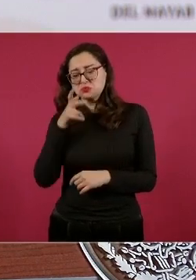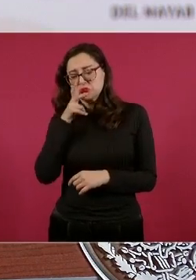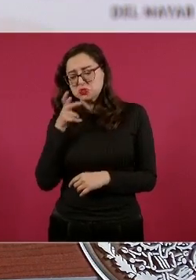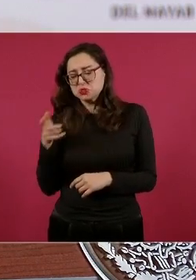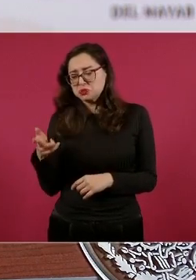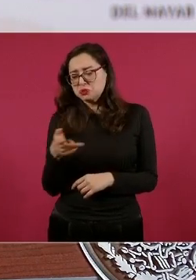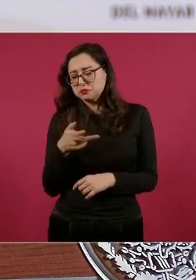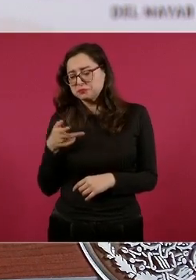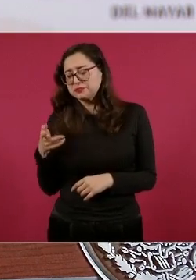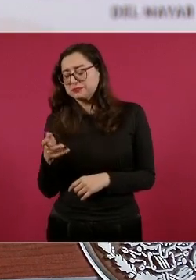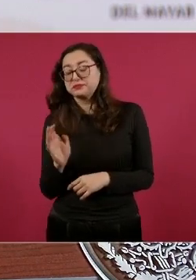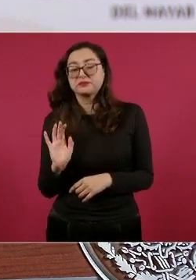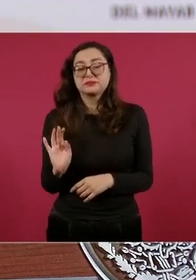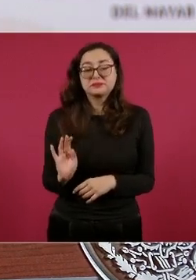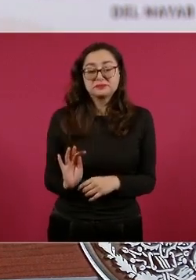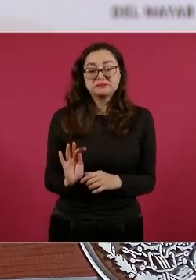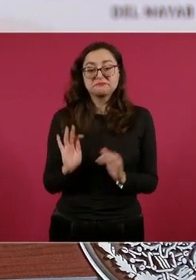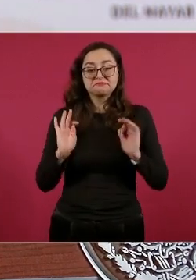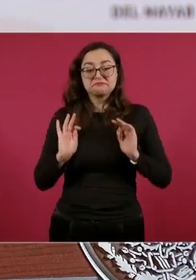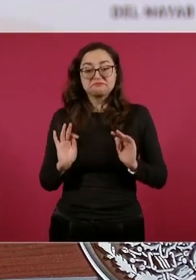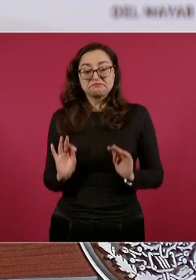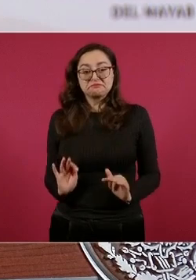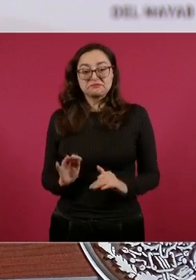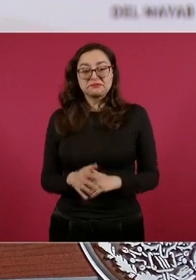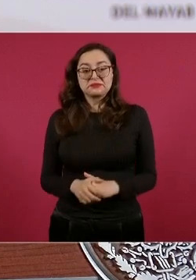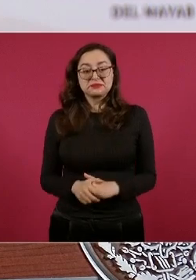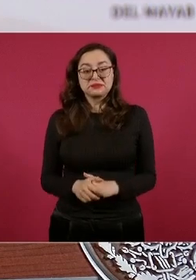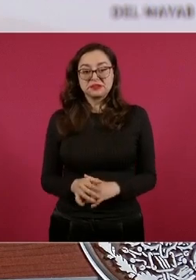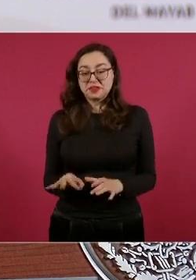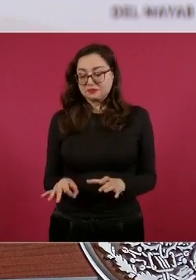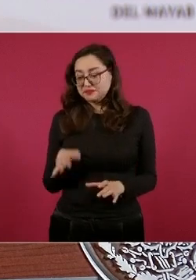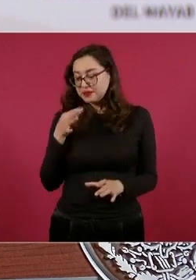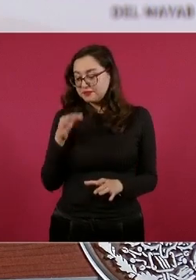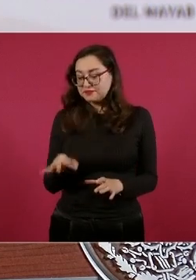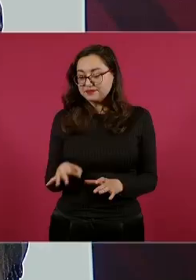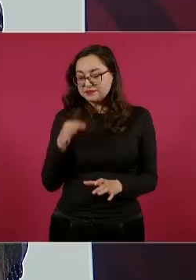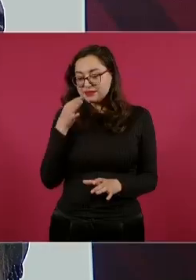y una buena botana.